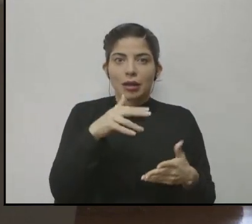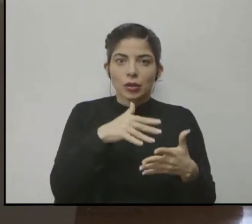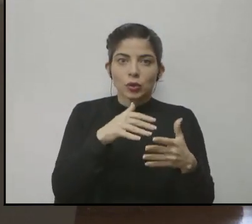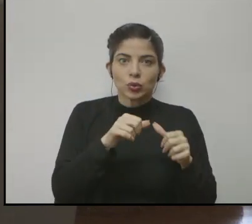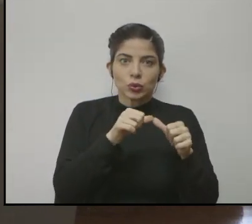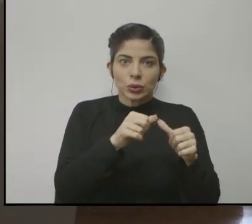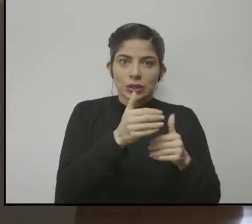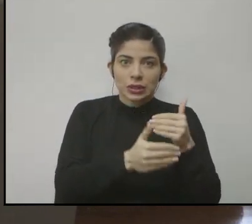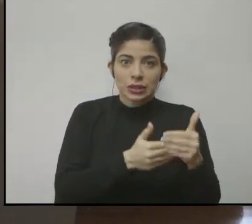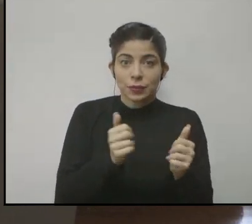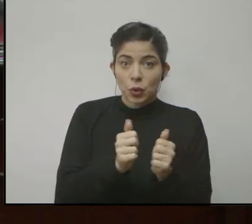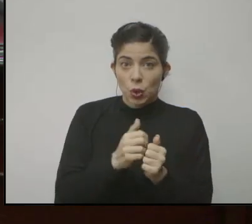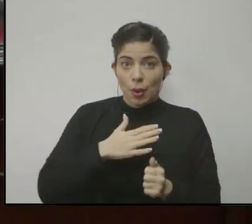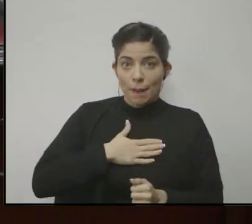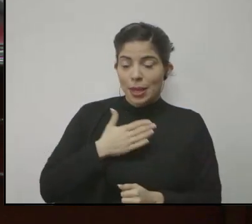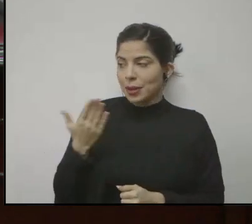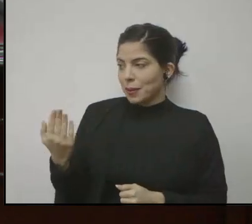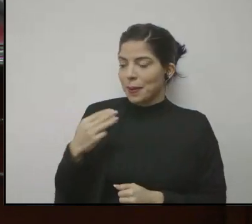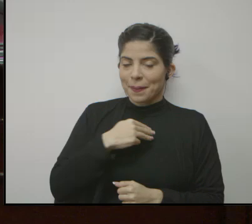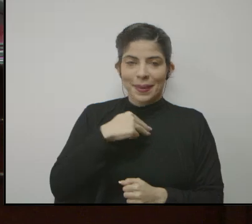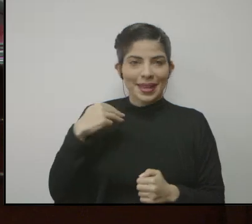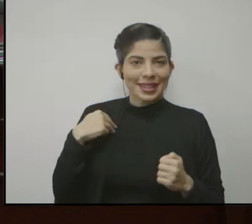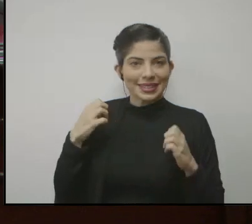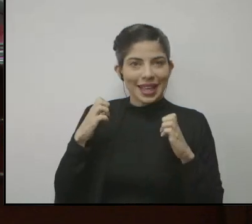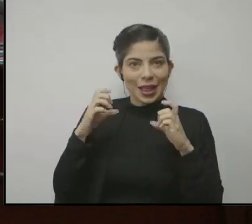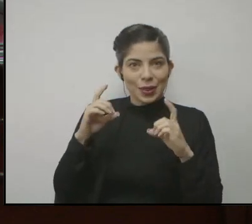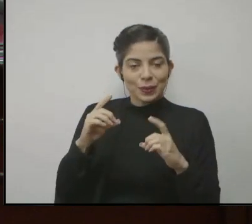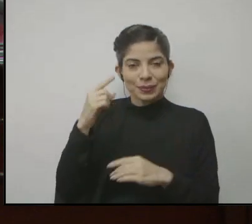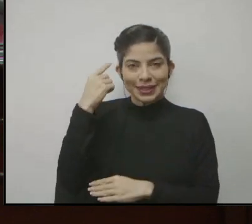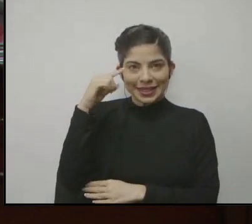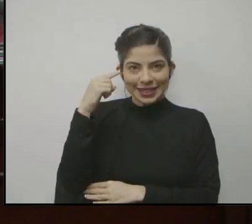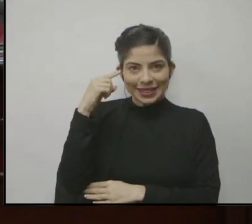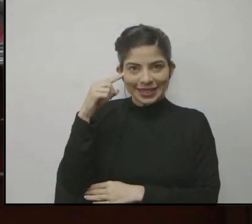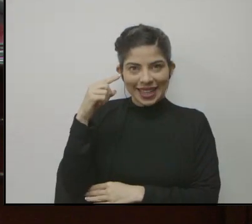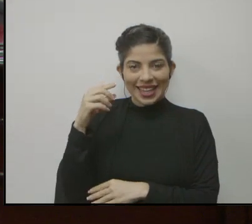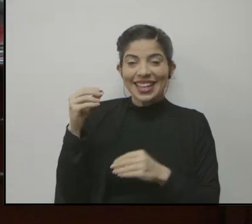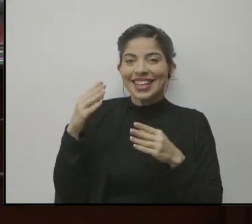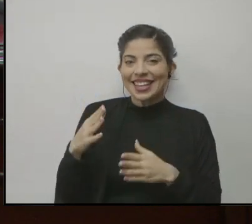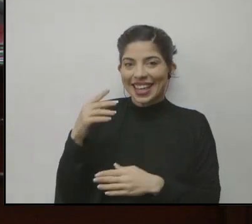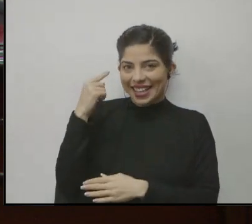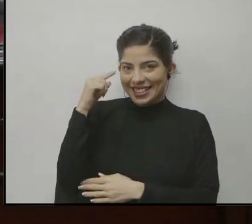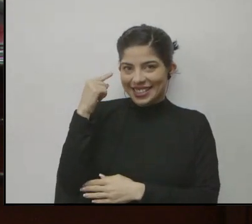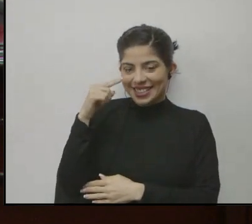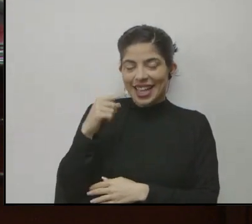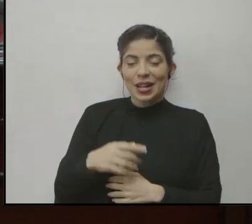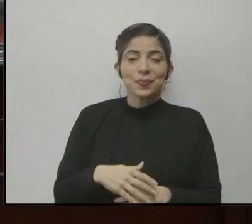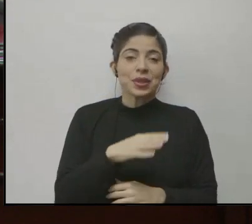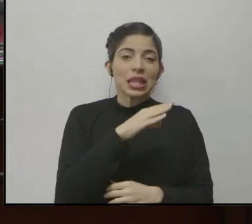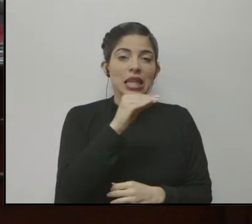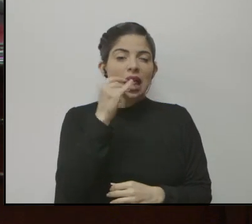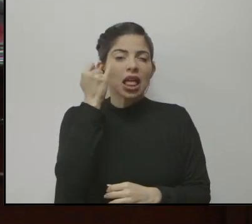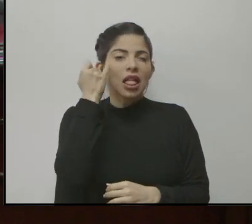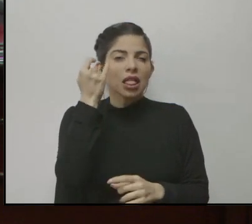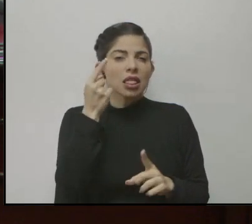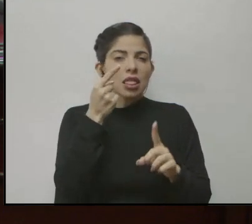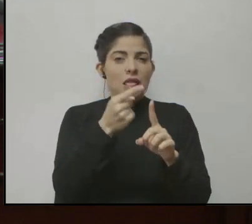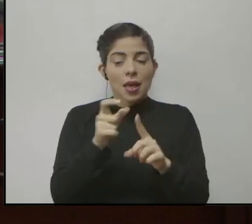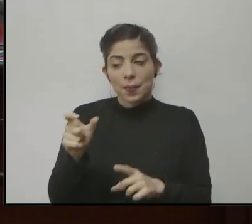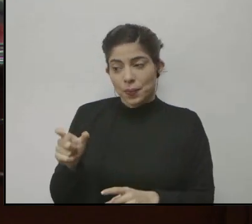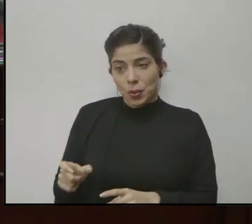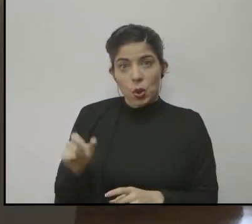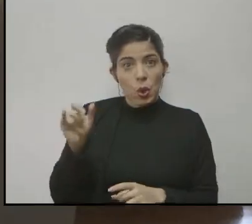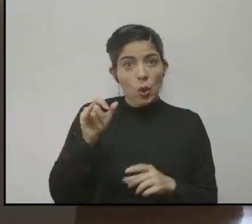Me acompaña la ministra de educación, doña Giselle, la niña Giselle y la idea es que ella como